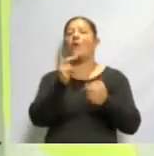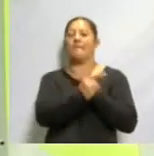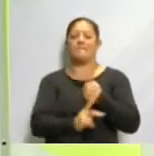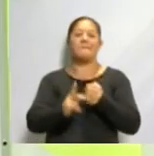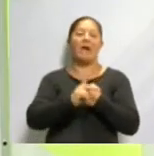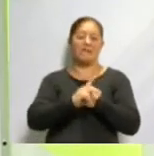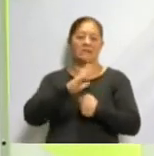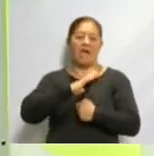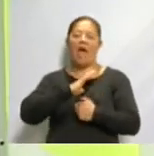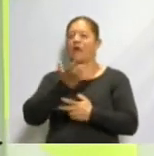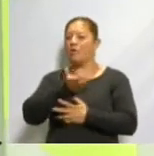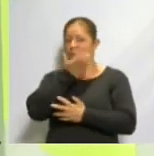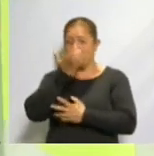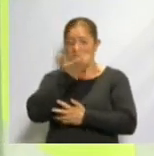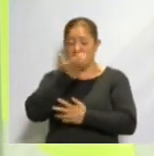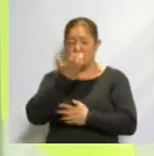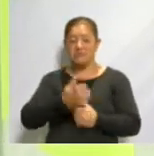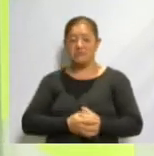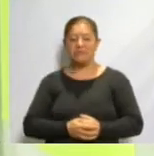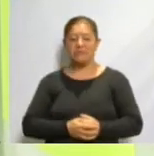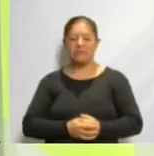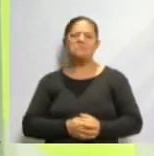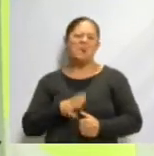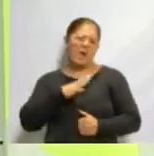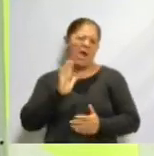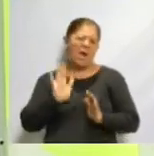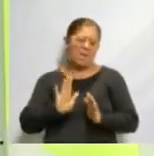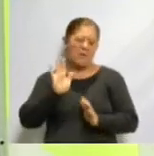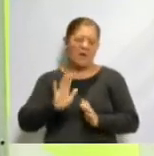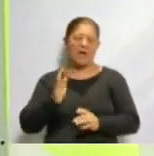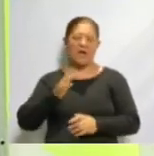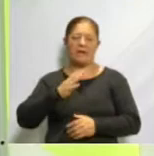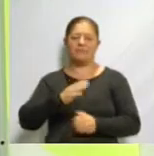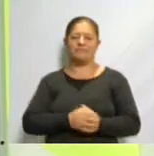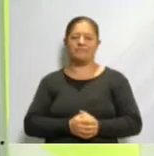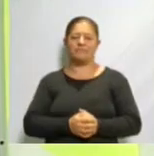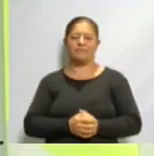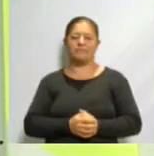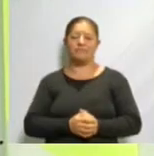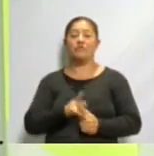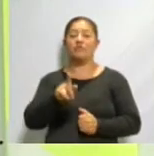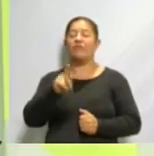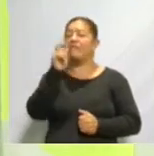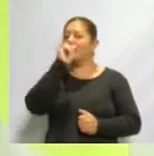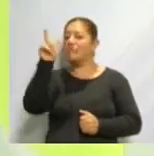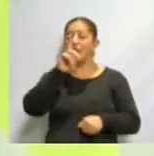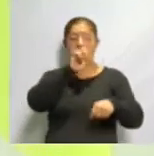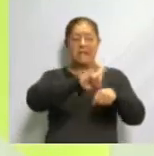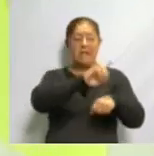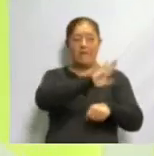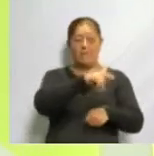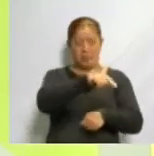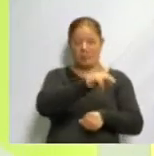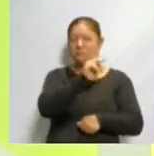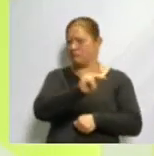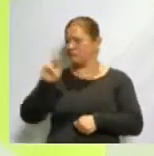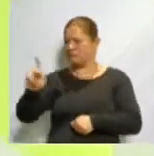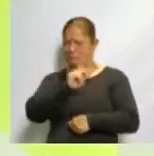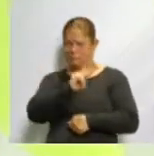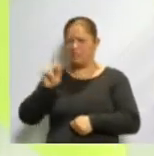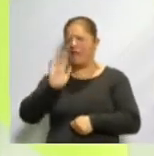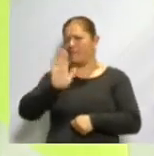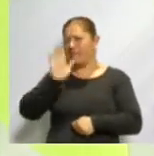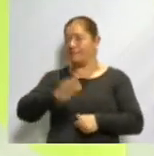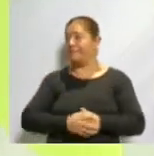existe una tradición que tiene ciertas similitudes con nuestro ya famoso Día de Muertos. Después recibiremos en